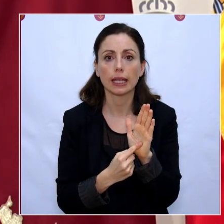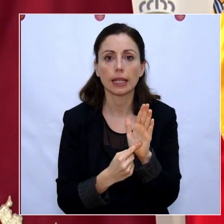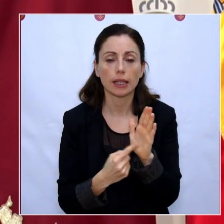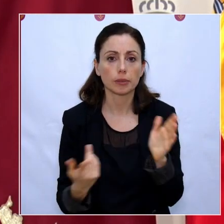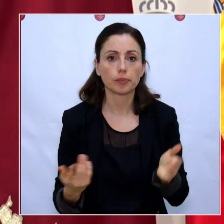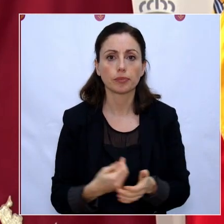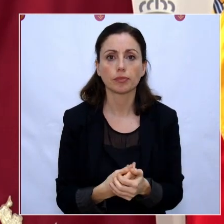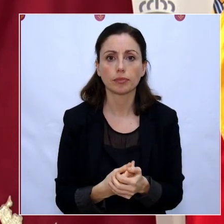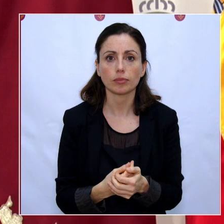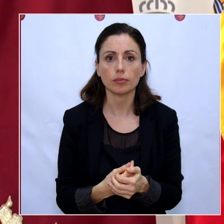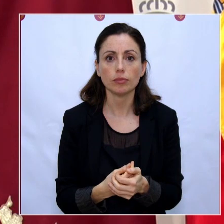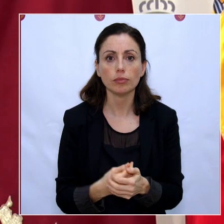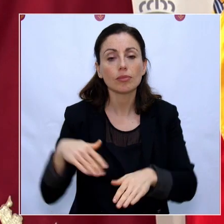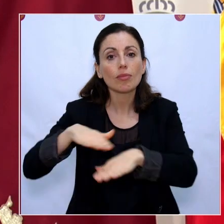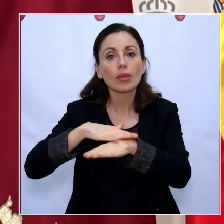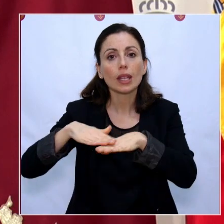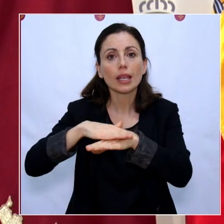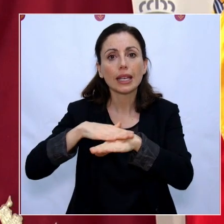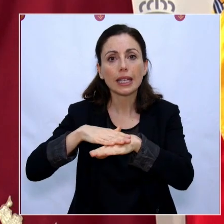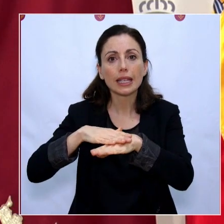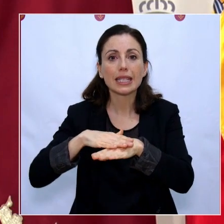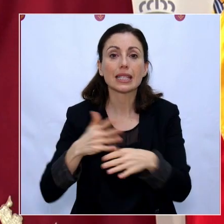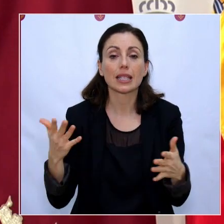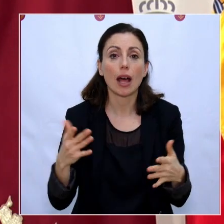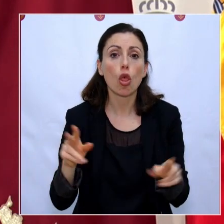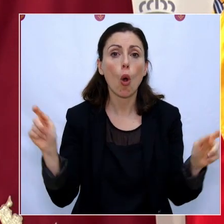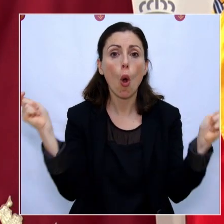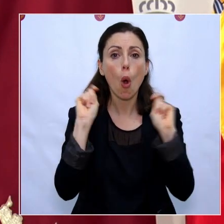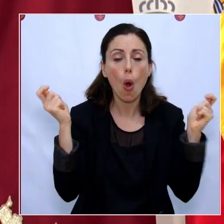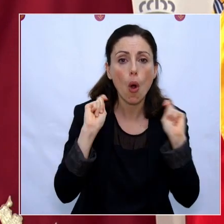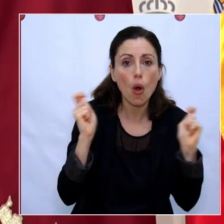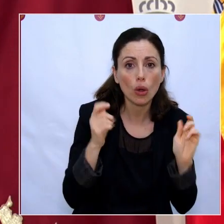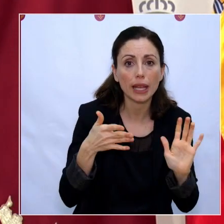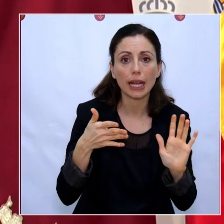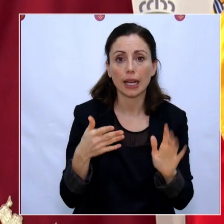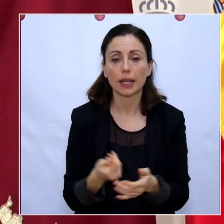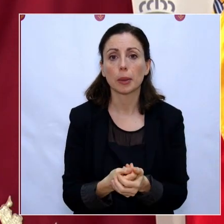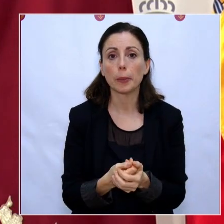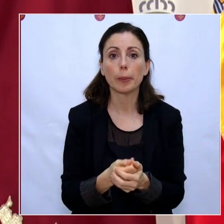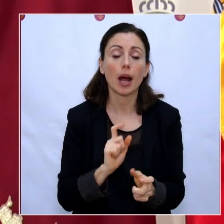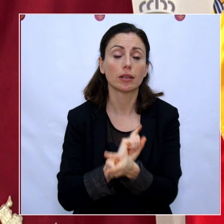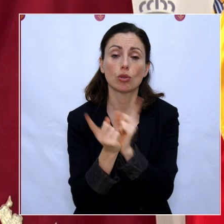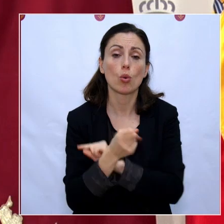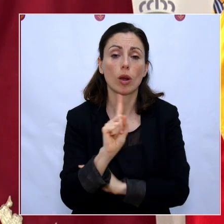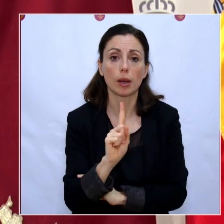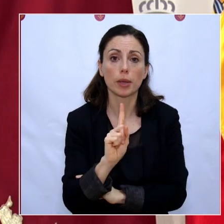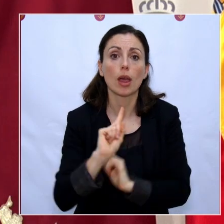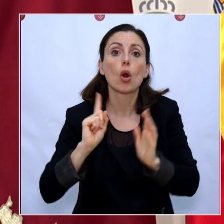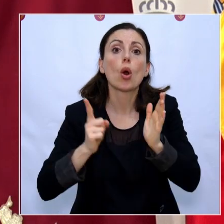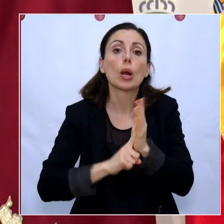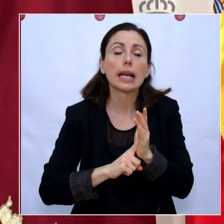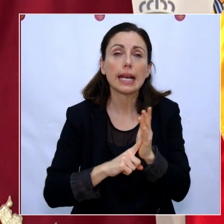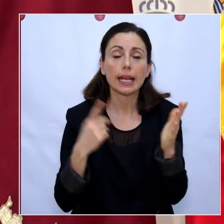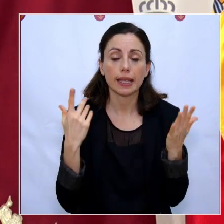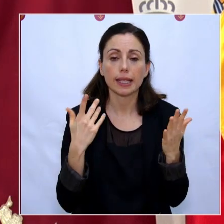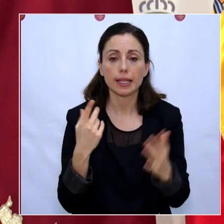por ese estado de alarma. Ley que para vulnerar, o dicho de